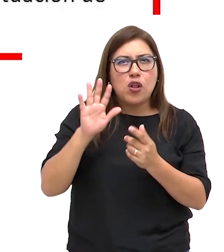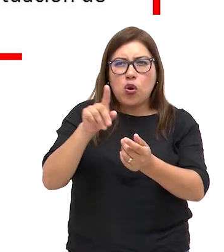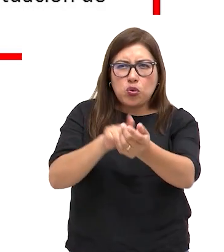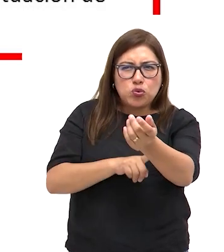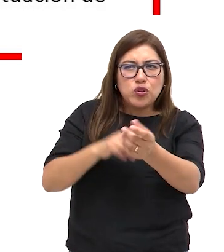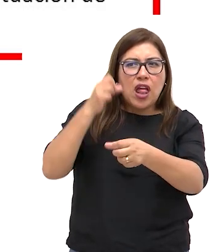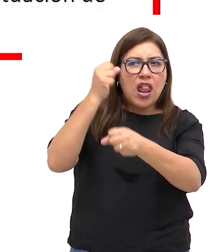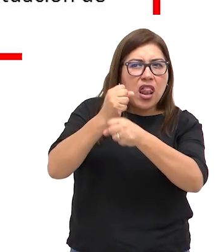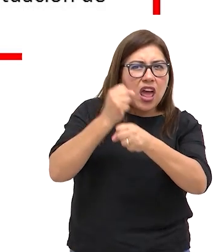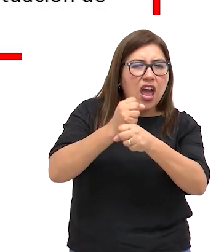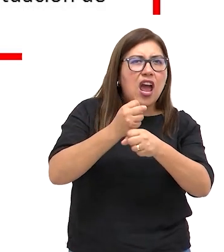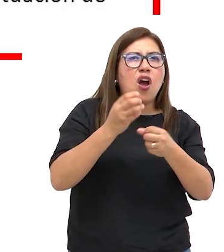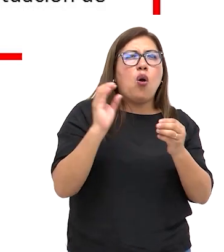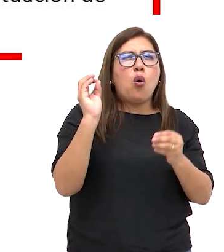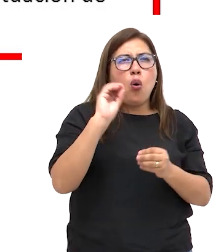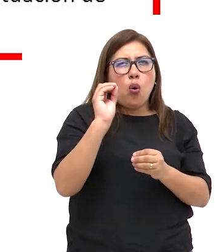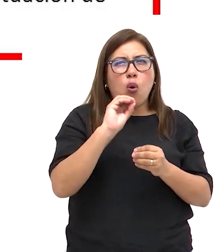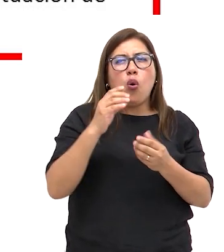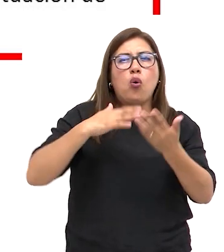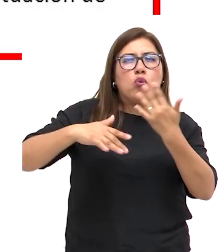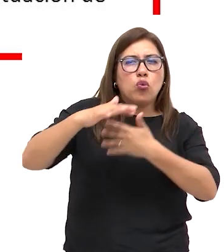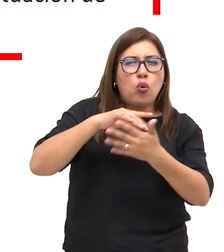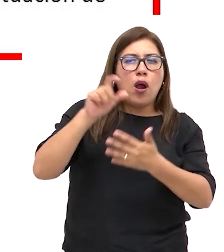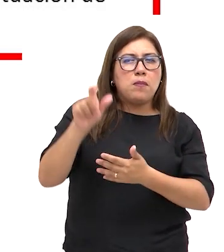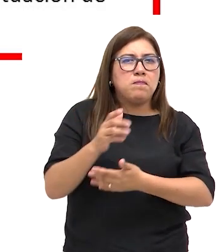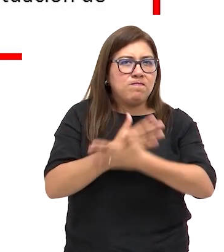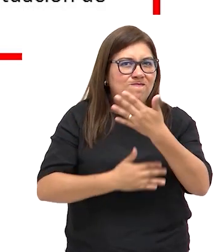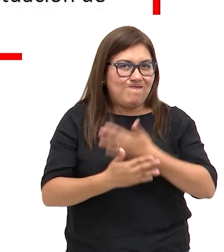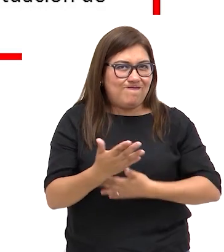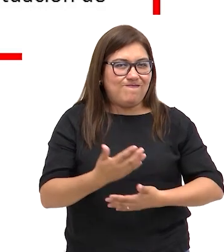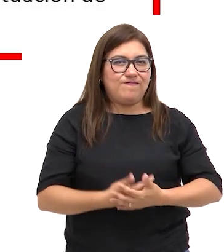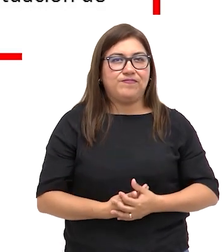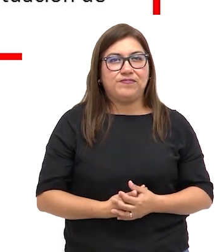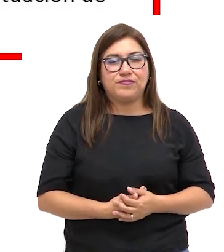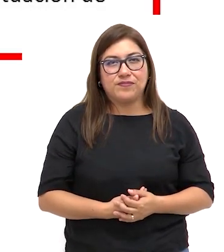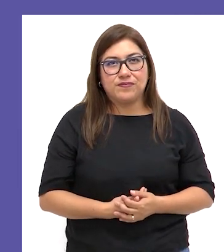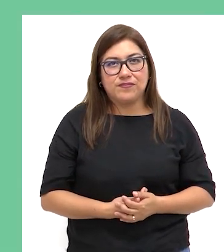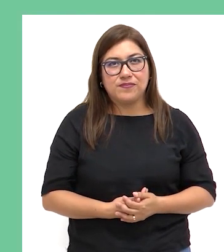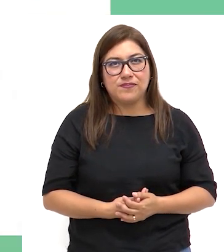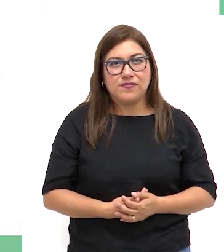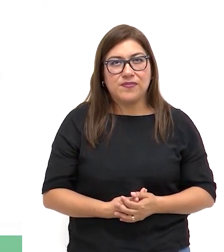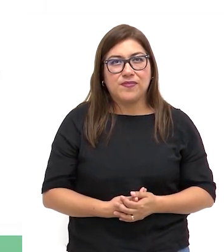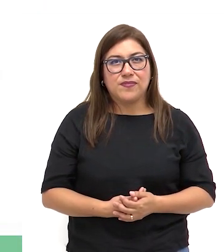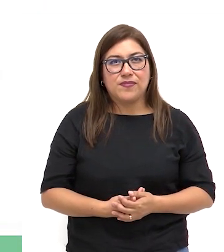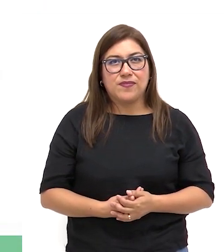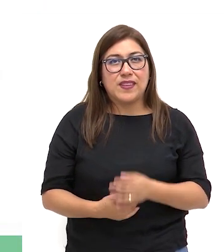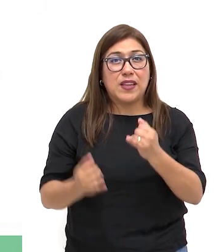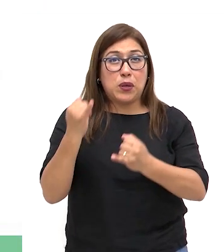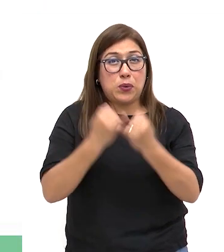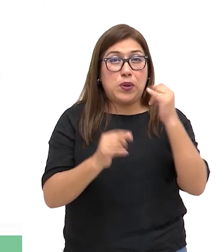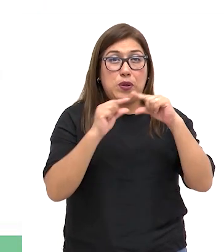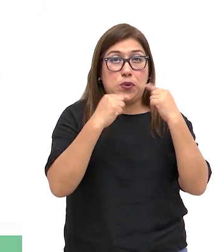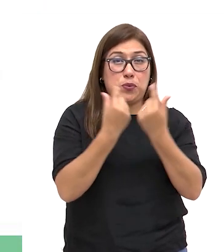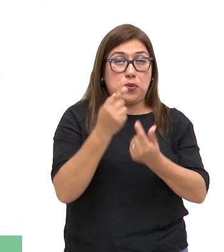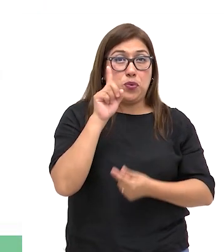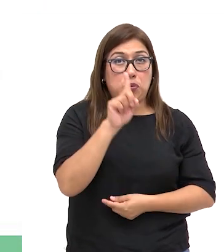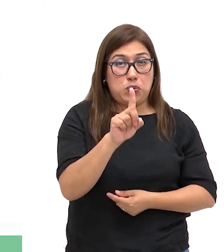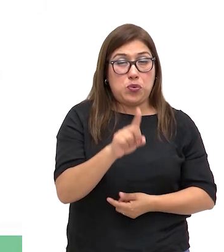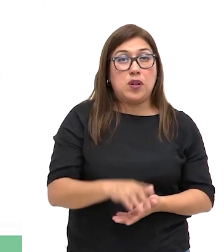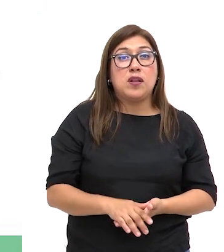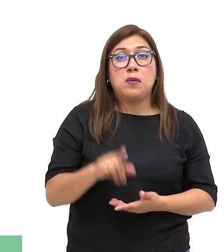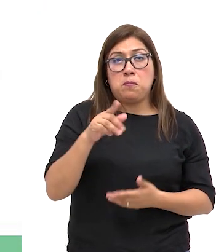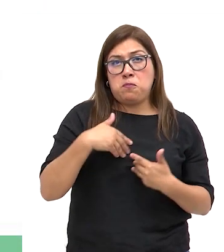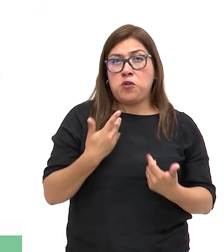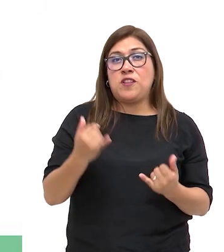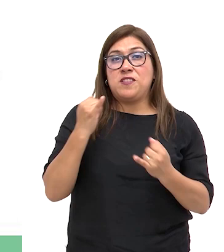cotidiana o laboral en la que interactúes con una persona con discapacidad. Culminado el módulo 1,